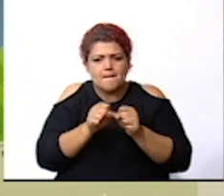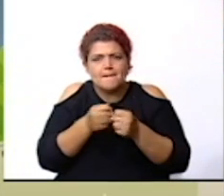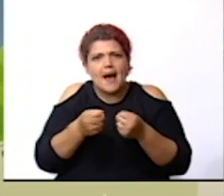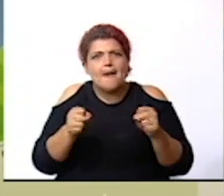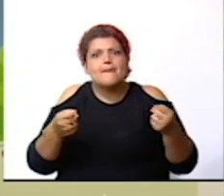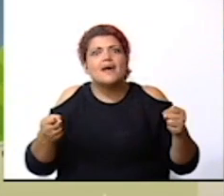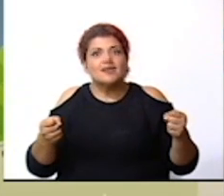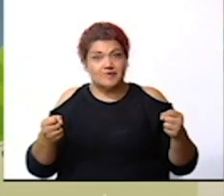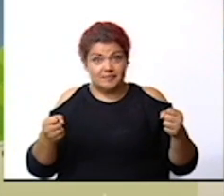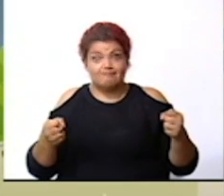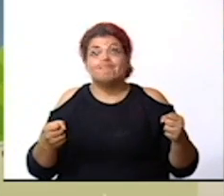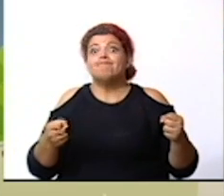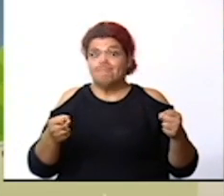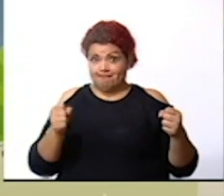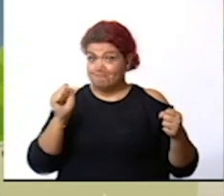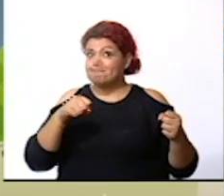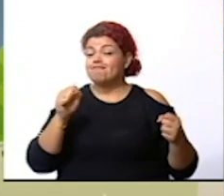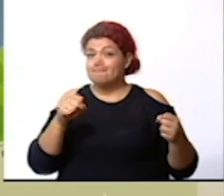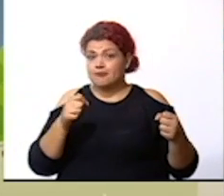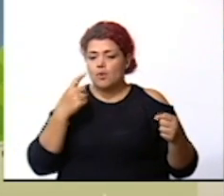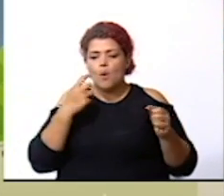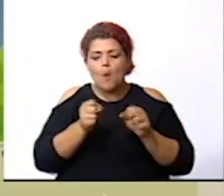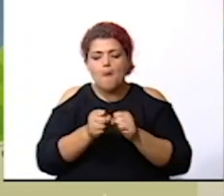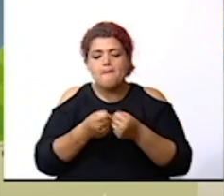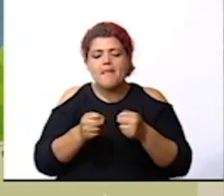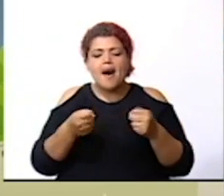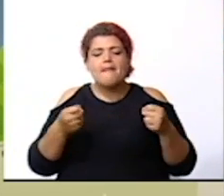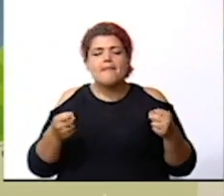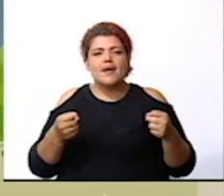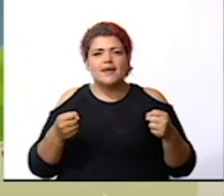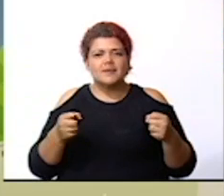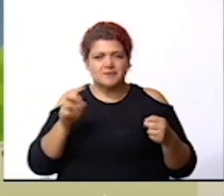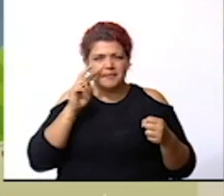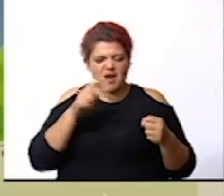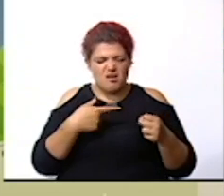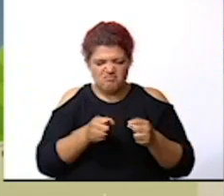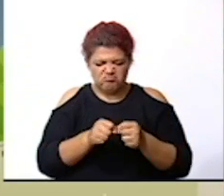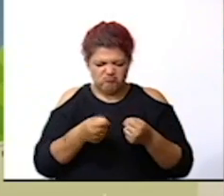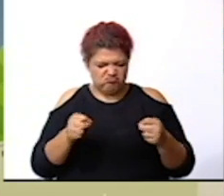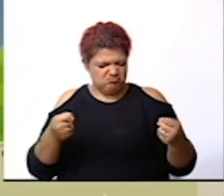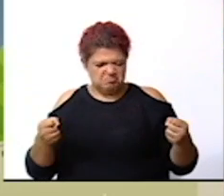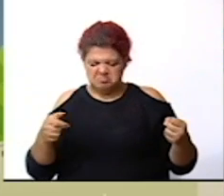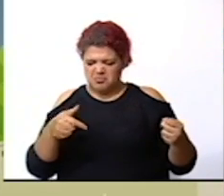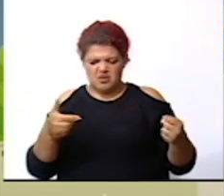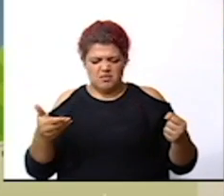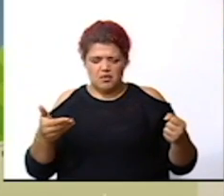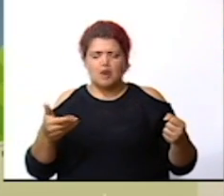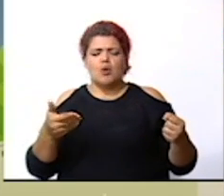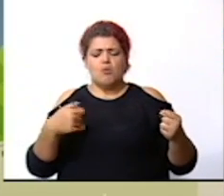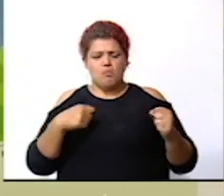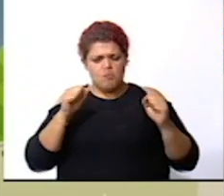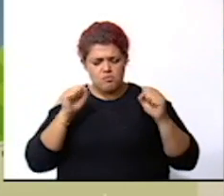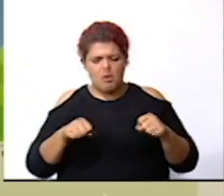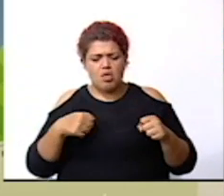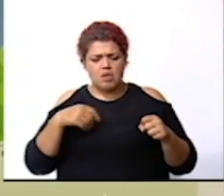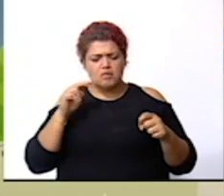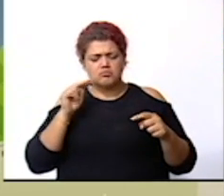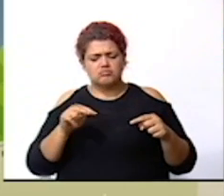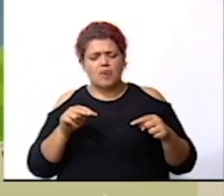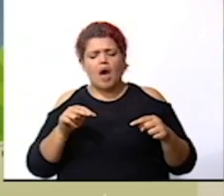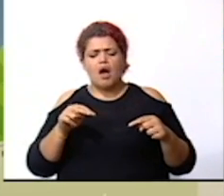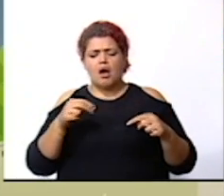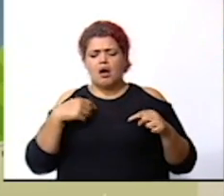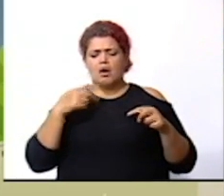si así como lo escuchan un mapa y este mapa lo que va a hacer es que nos va a permitir poder